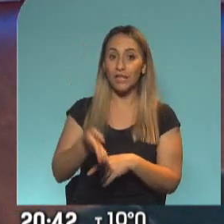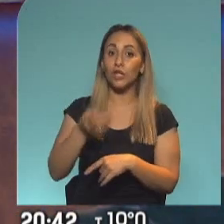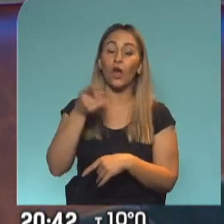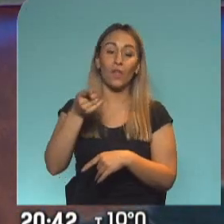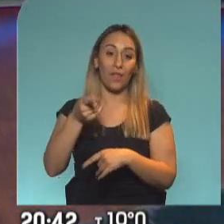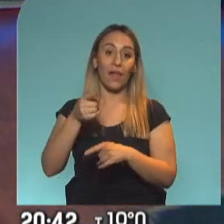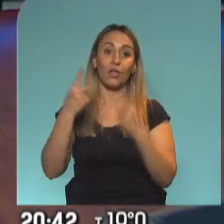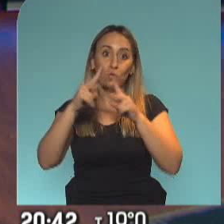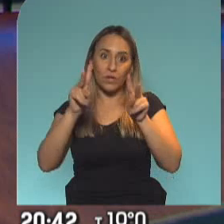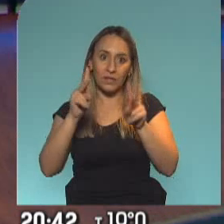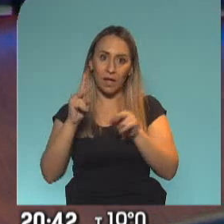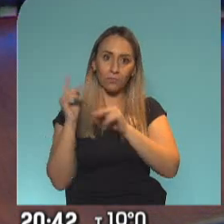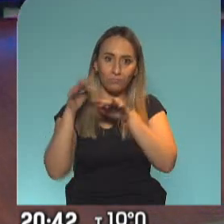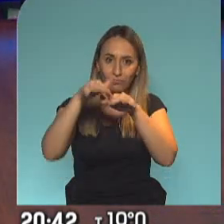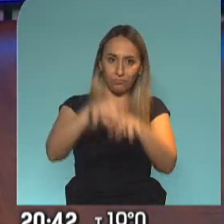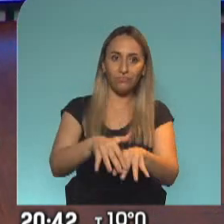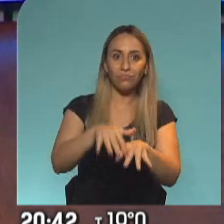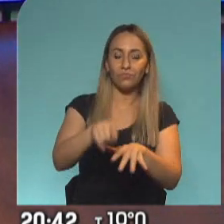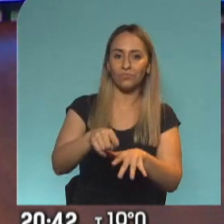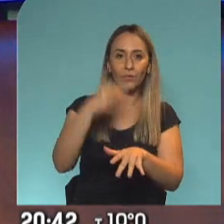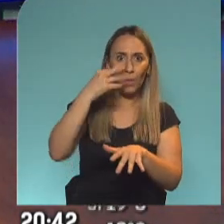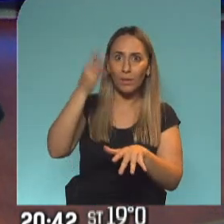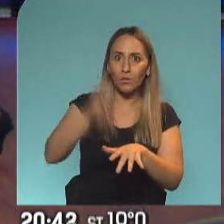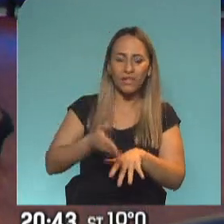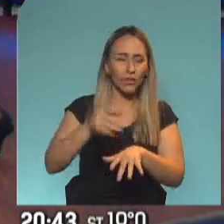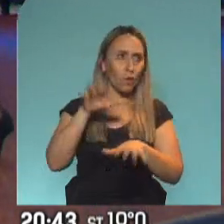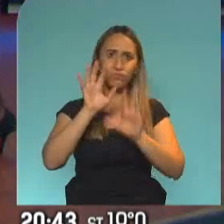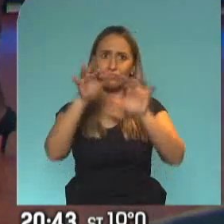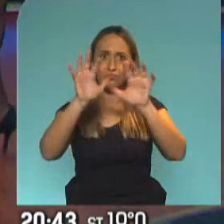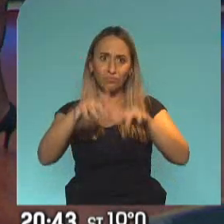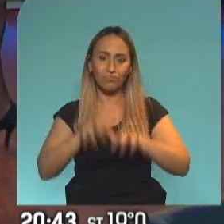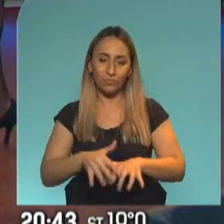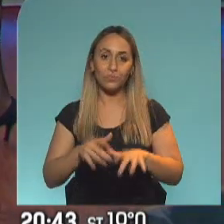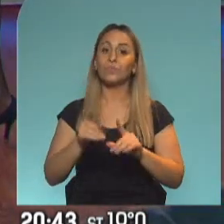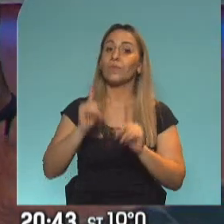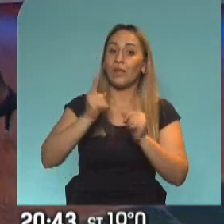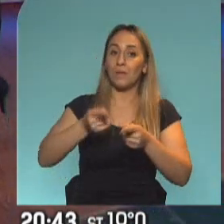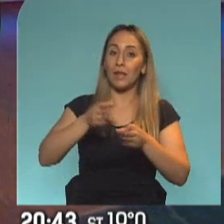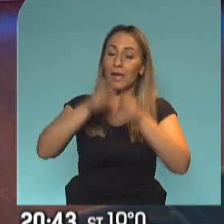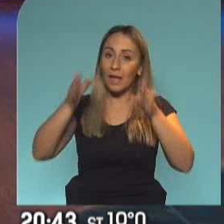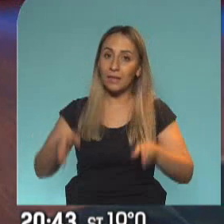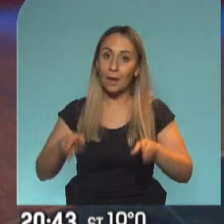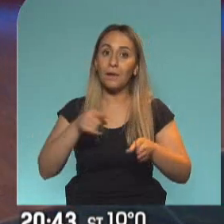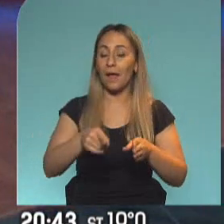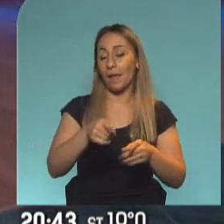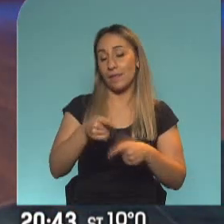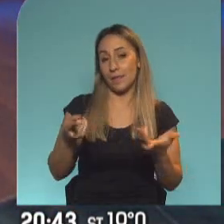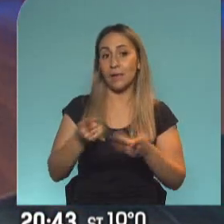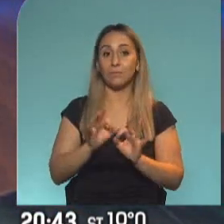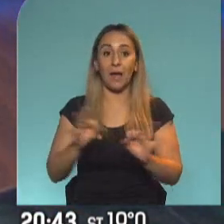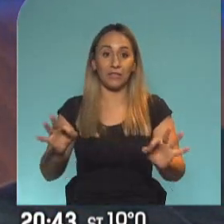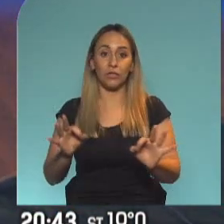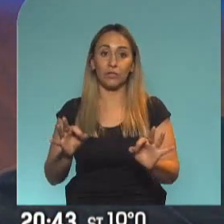verano. Es un número muy, pero muy importante. ¿Qué más? Para saber, en este contexto pandémico y que se vienen las vacaciones, tampoco será